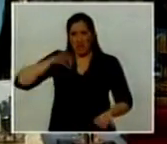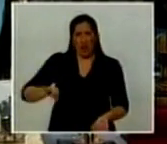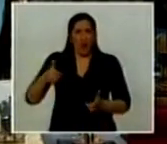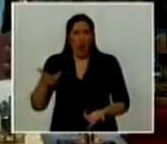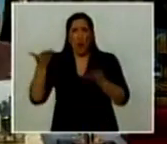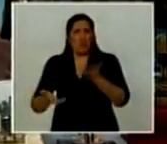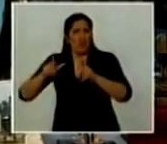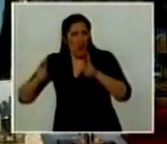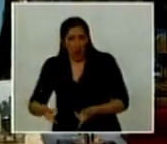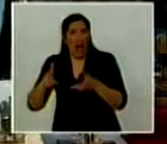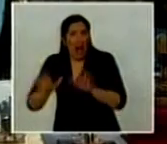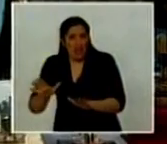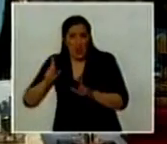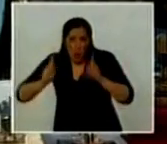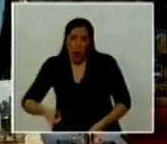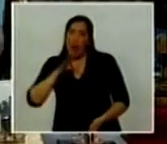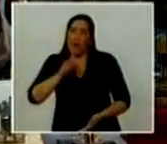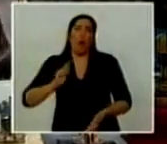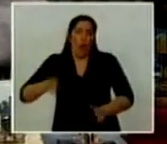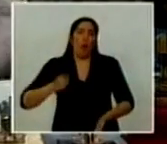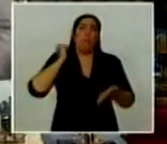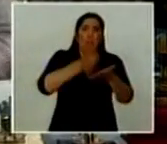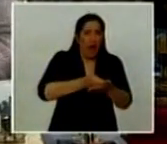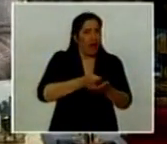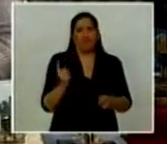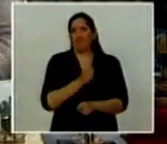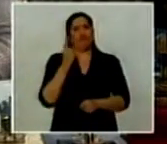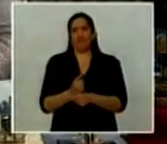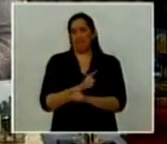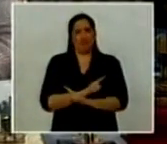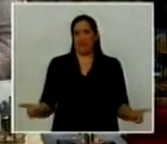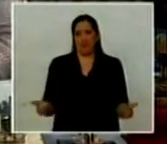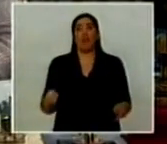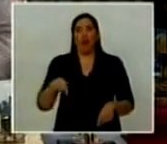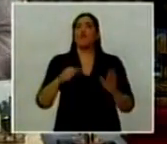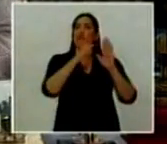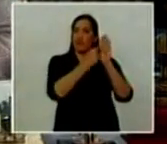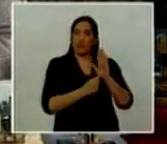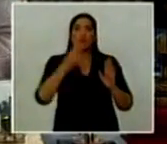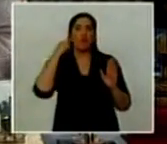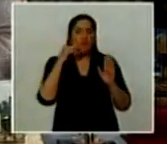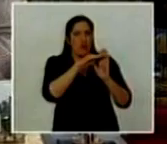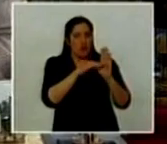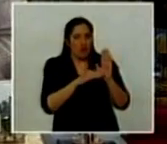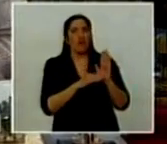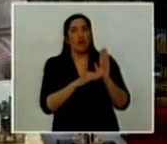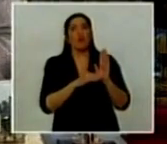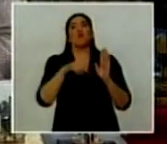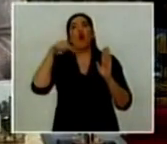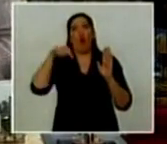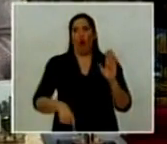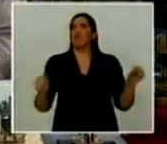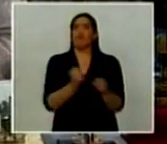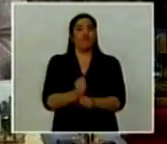justicia. Esto es insostenible. Por eso también entre los nueve principios básicos que a partir de hoy,